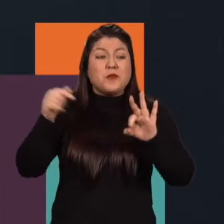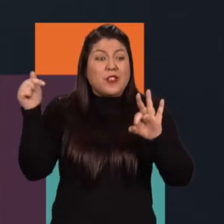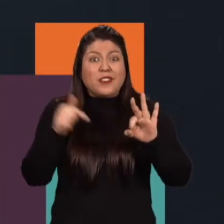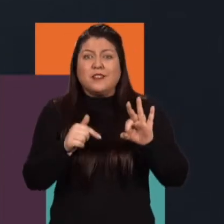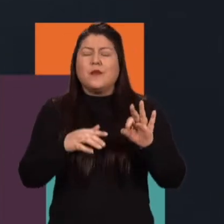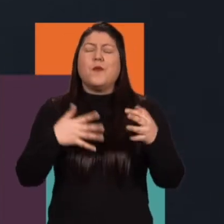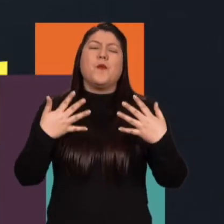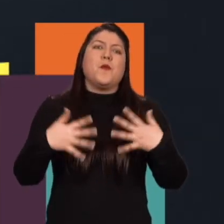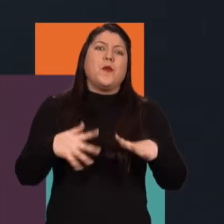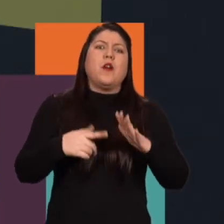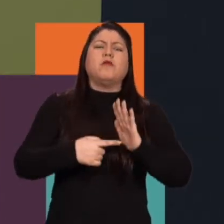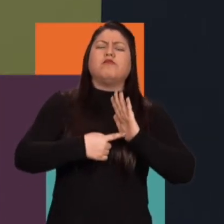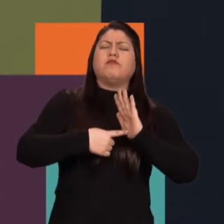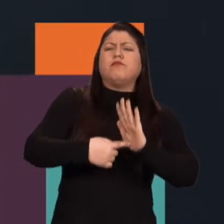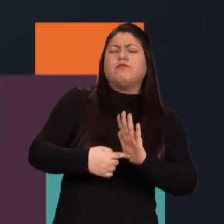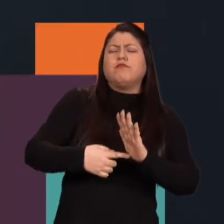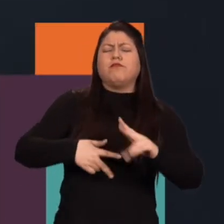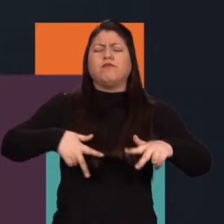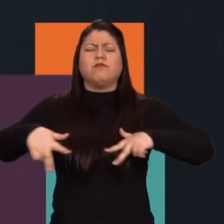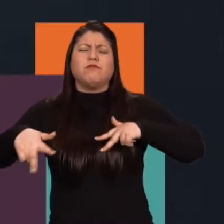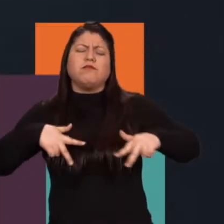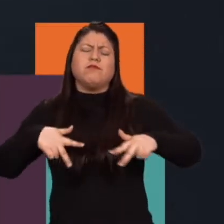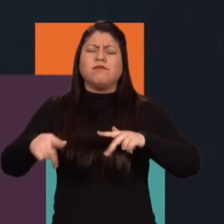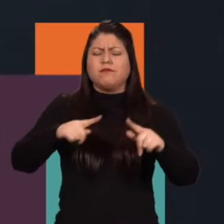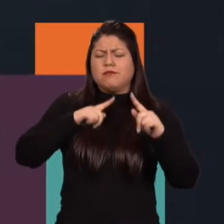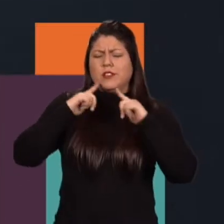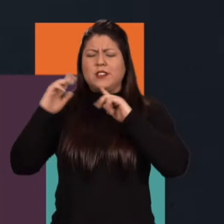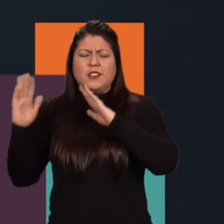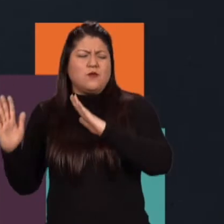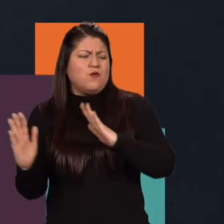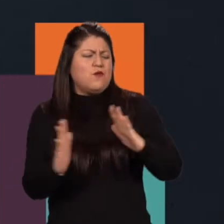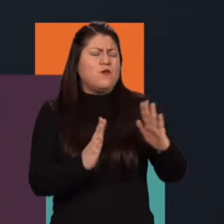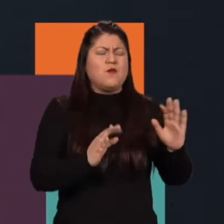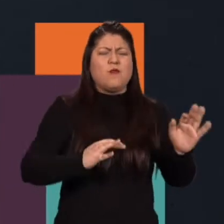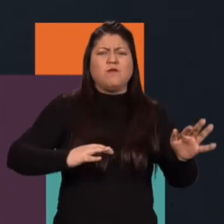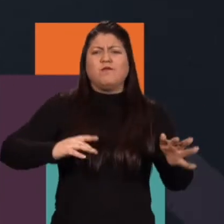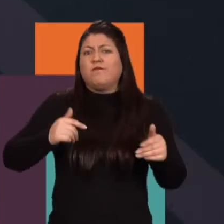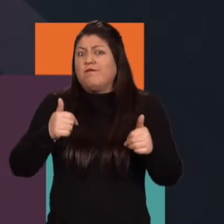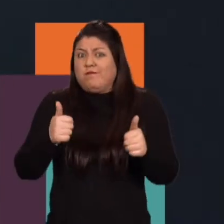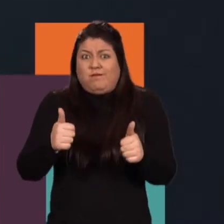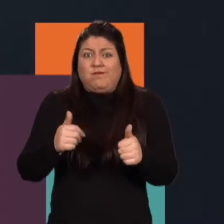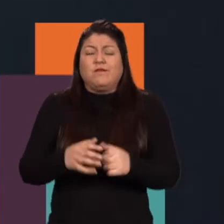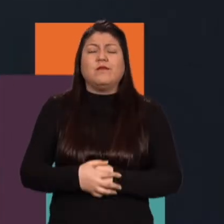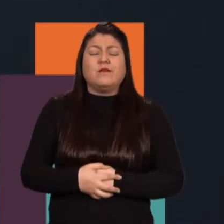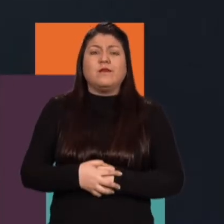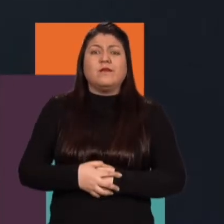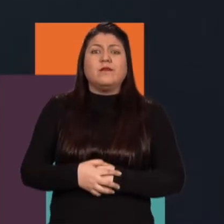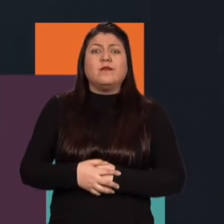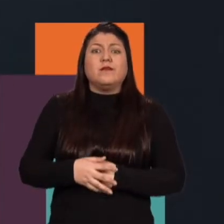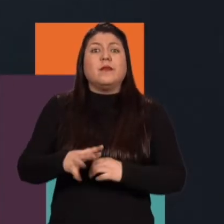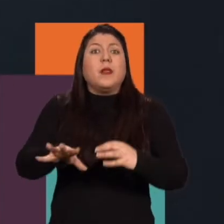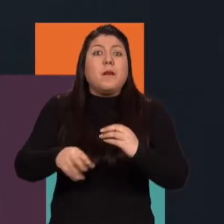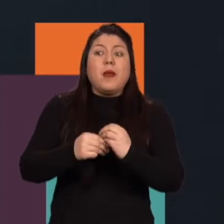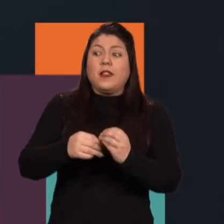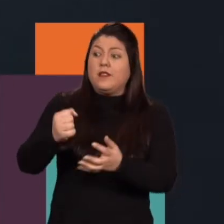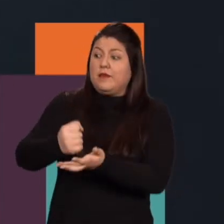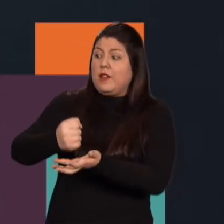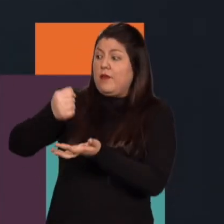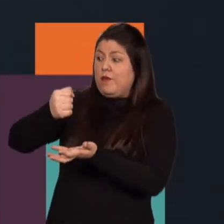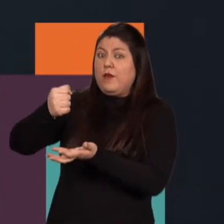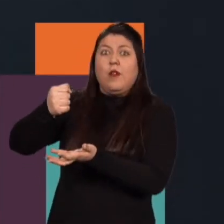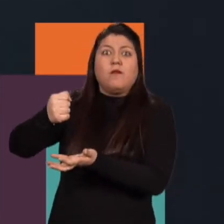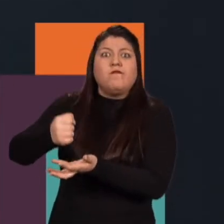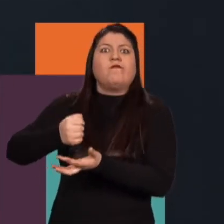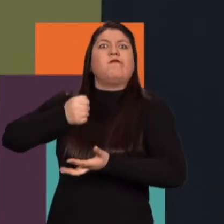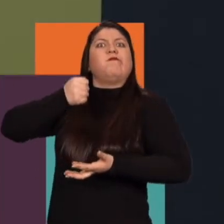son quienes de verdad sustentan esos discursos y revisar un poco, ampliar esos